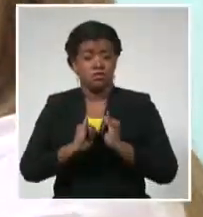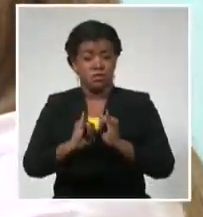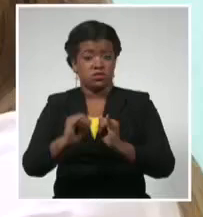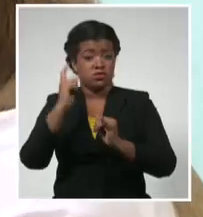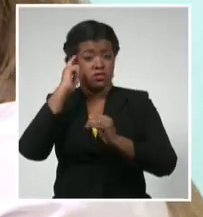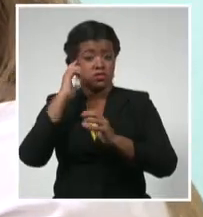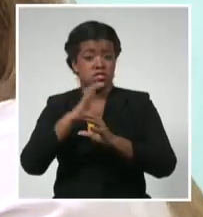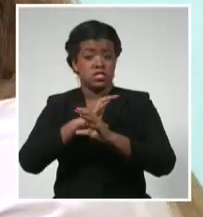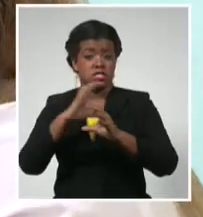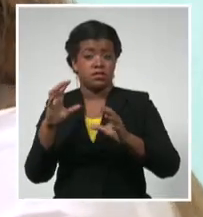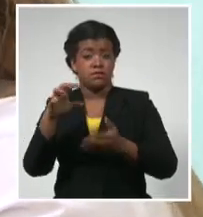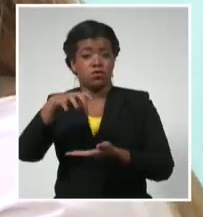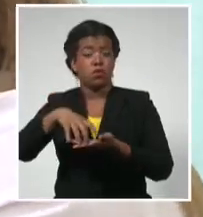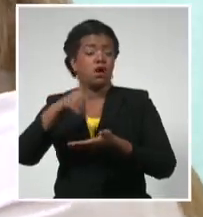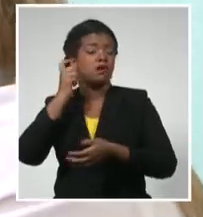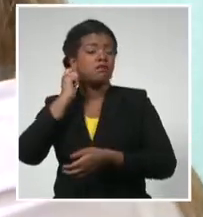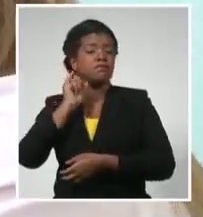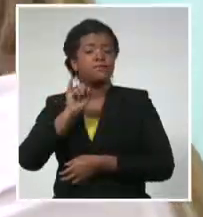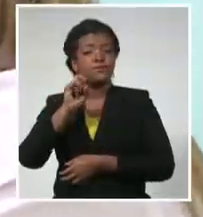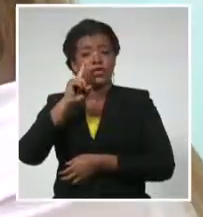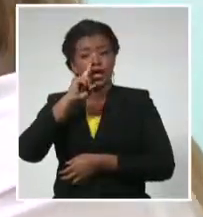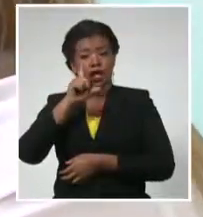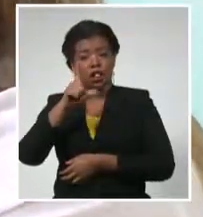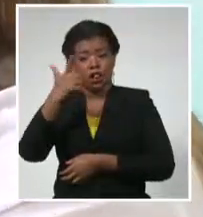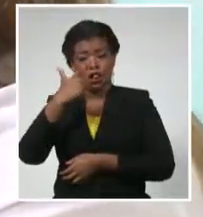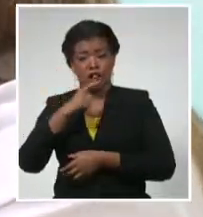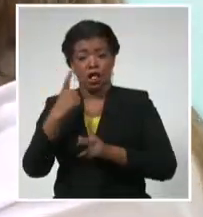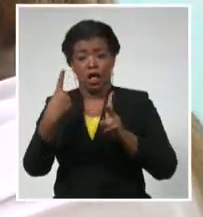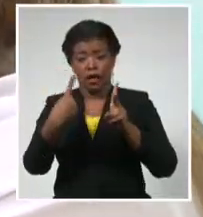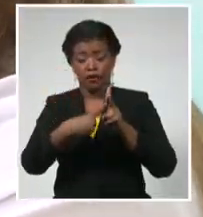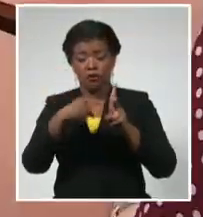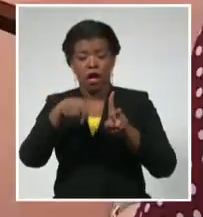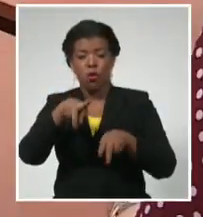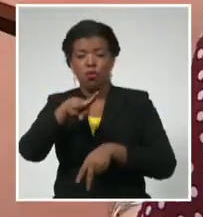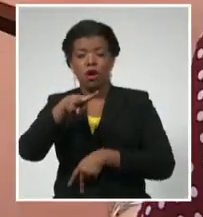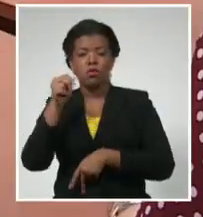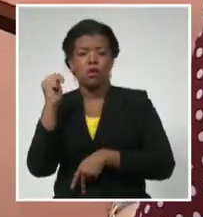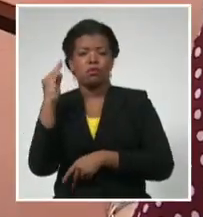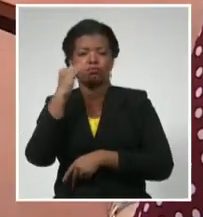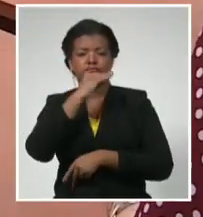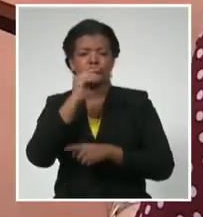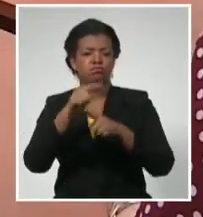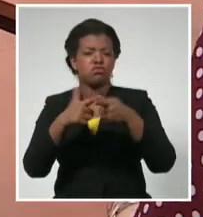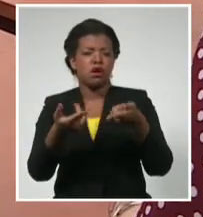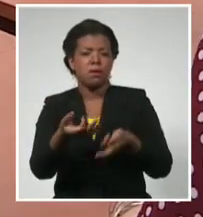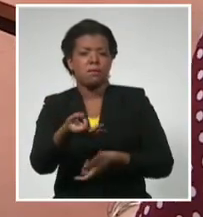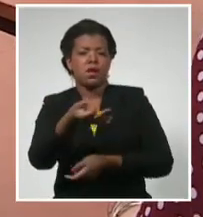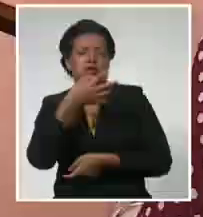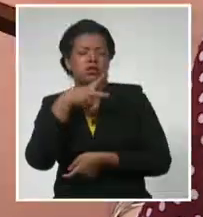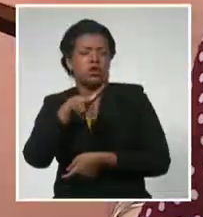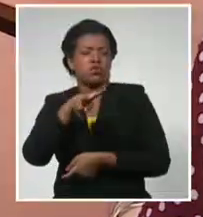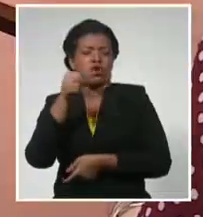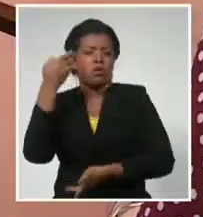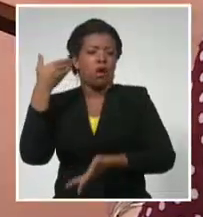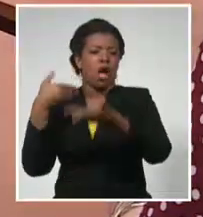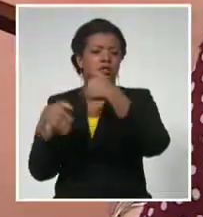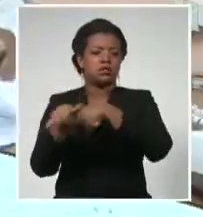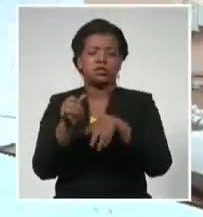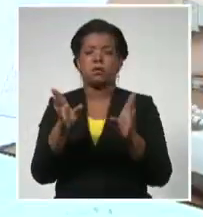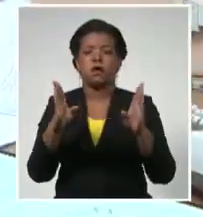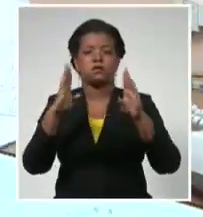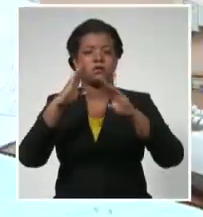Instituto Finlay de Vacuna, la novedad de este candidato vacunal consiste en ser un fármaco innovador, sin precedentes, entre todos los